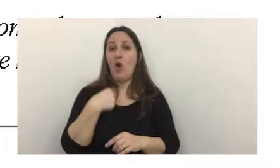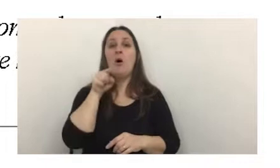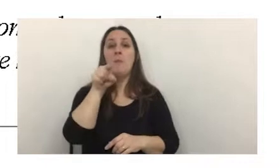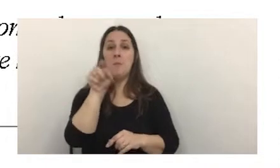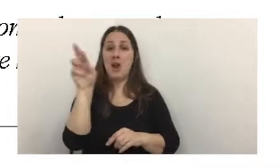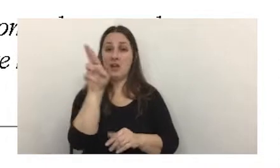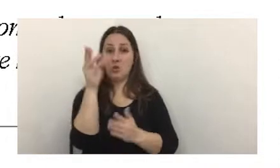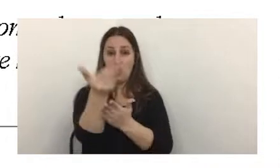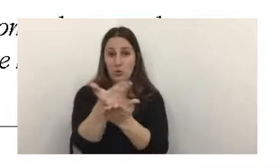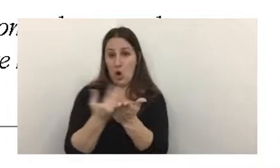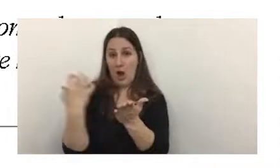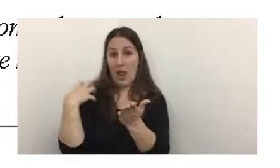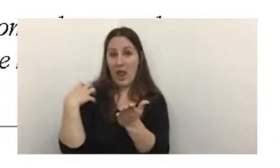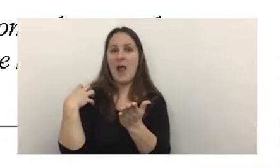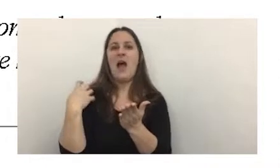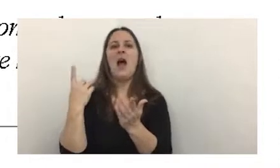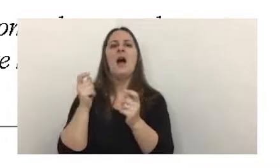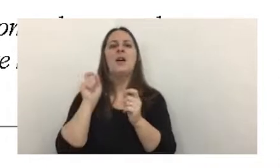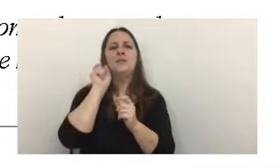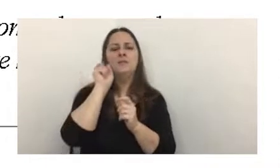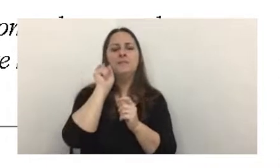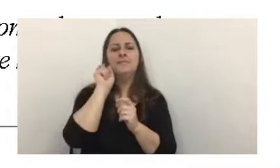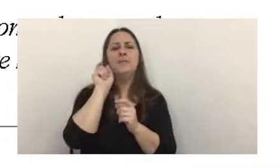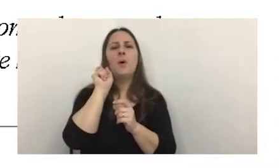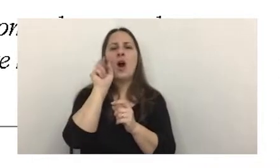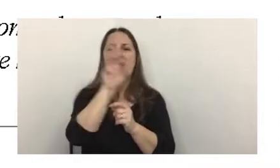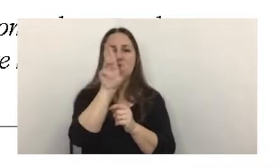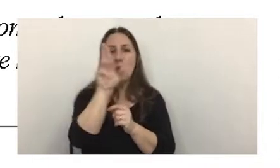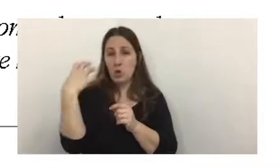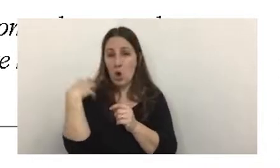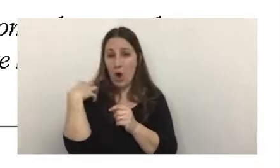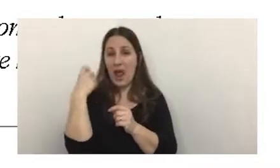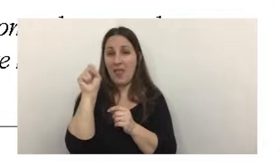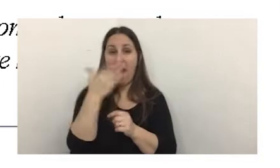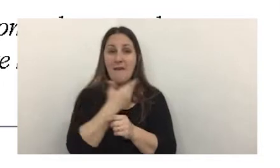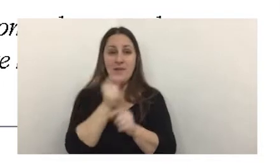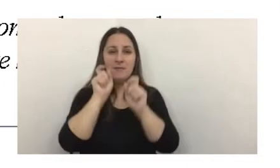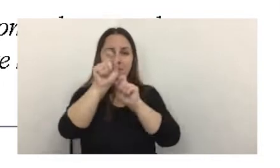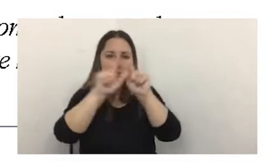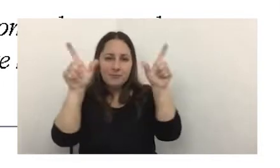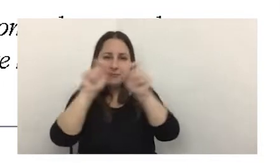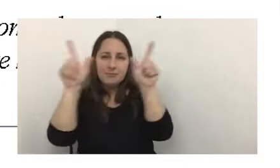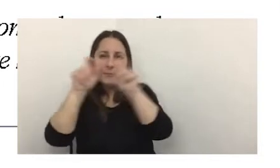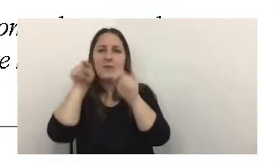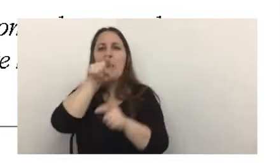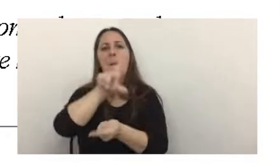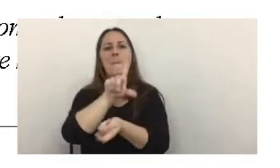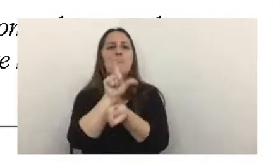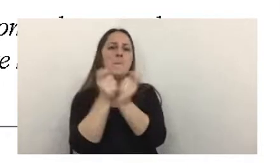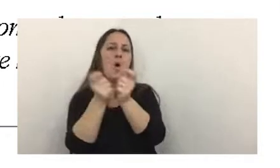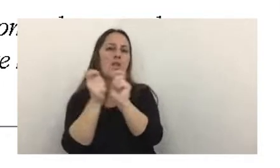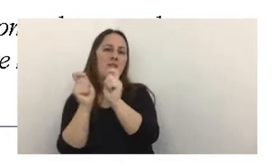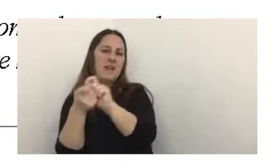de esa resolución, abrir cada una de esas resoluciones generales de AFIP que modificaron